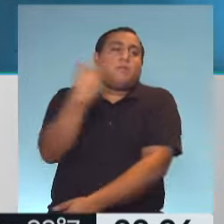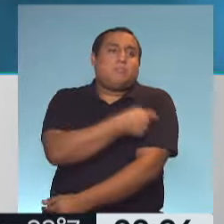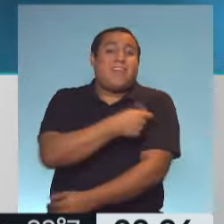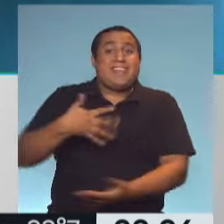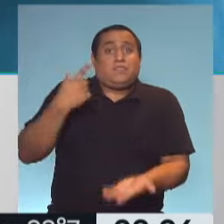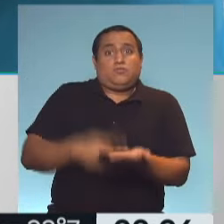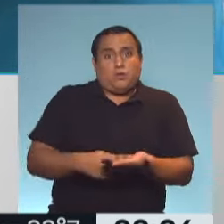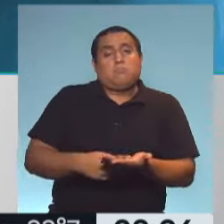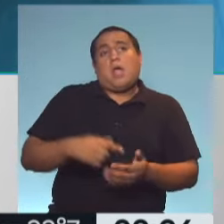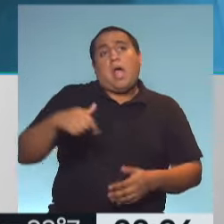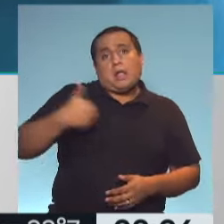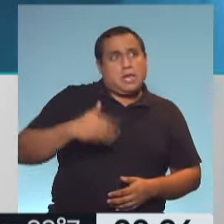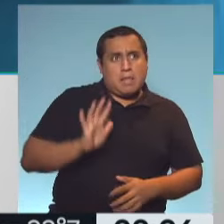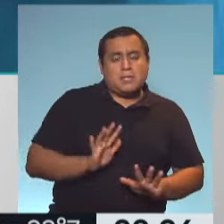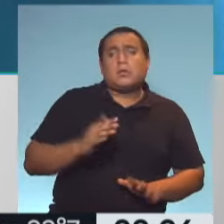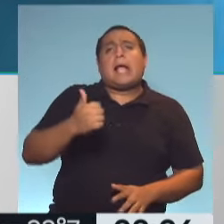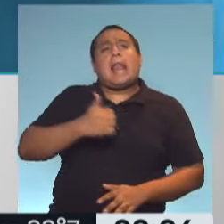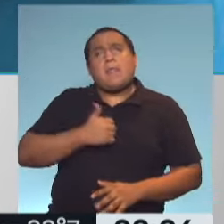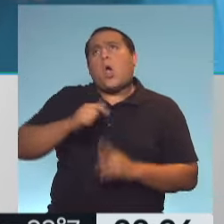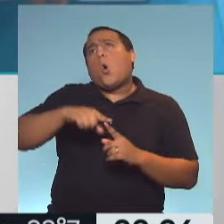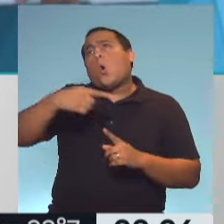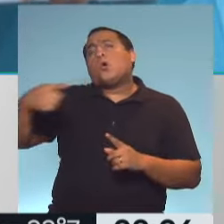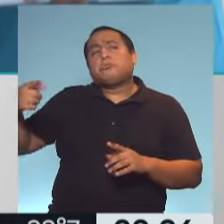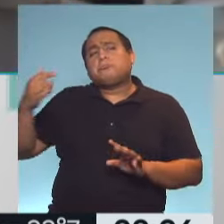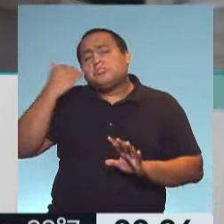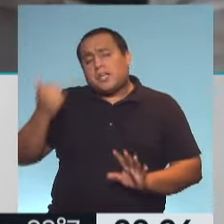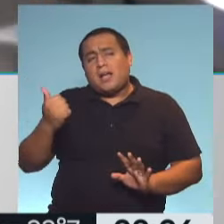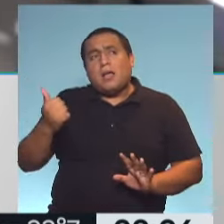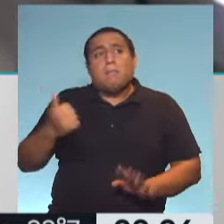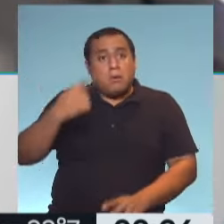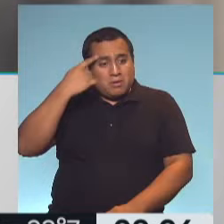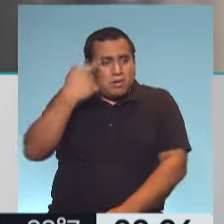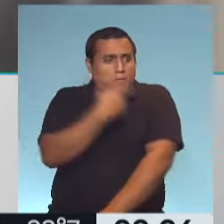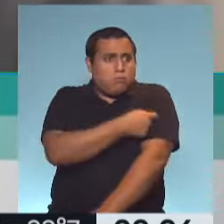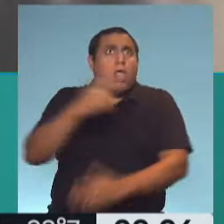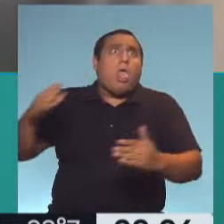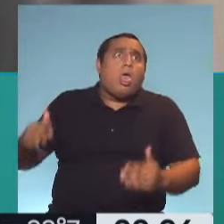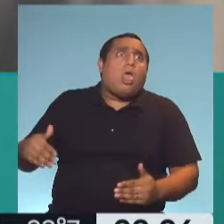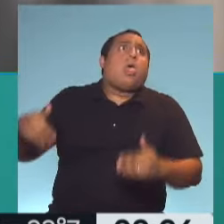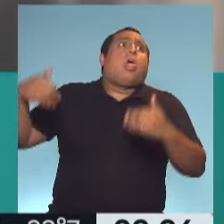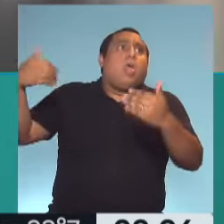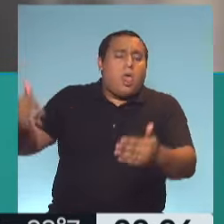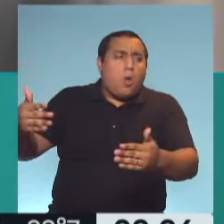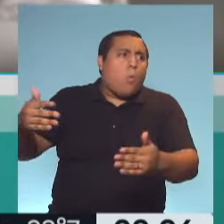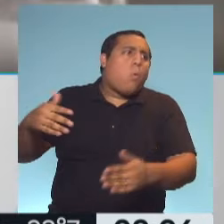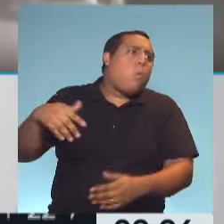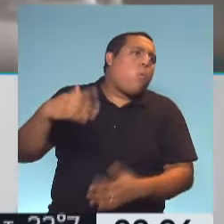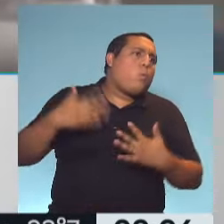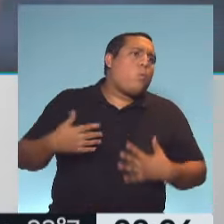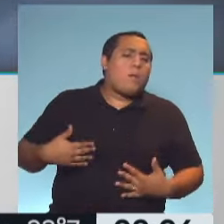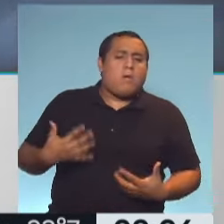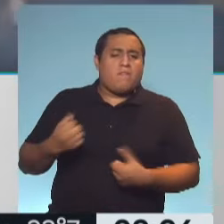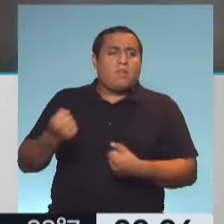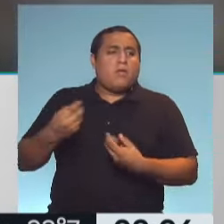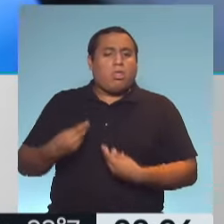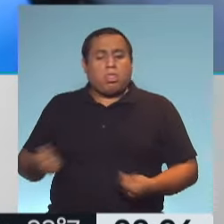Argentina, sino en países como Canadá y en otros lugares, pero que no pone en riesgo en absoluto la inmunidad, porque la primera dosis es la que en definitiva nos garantiza el